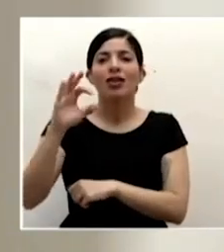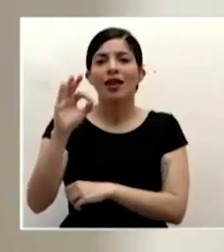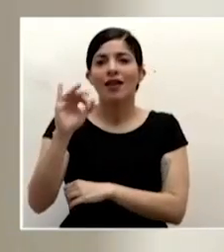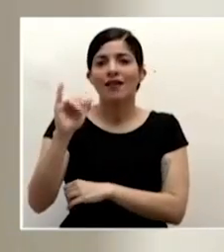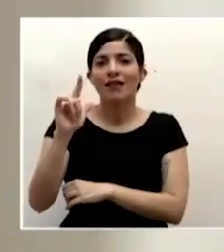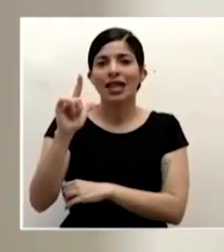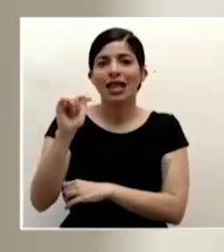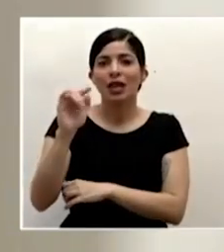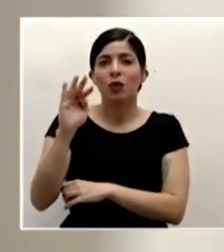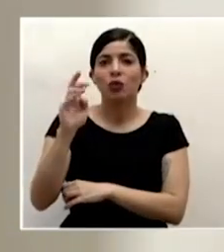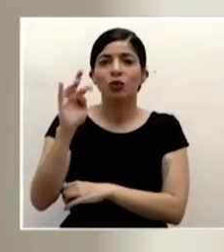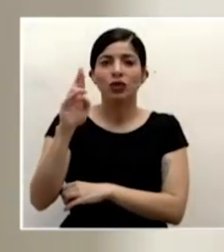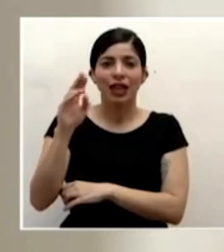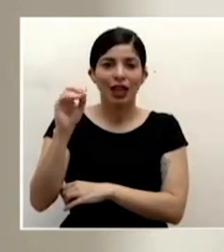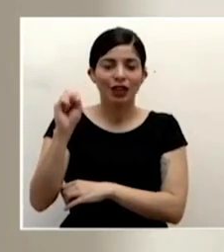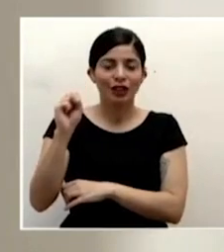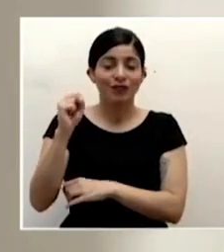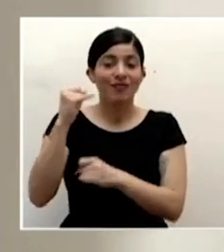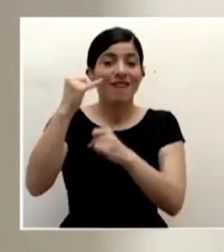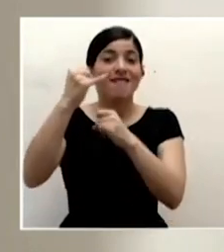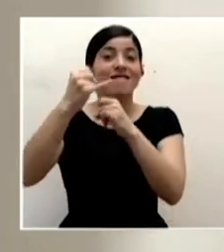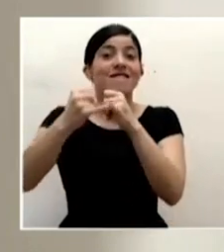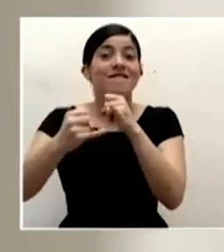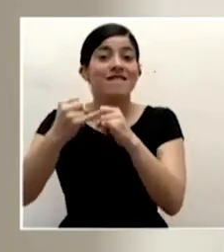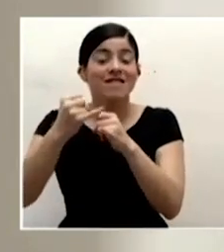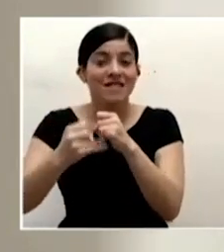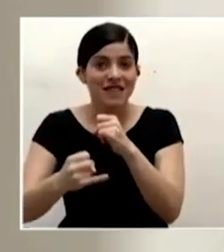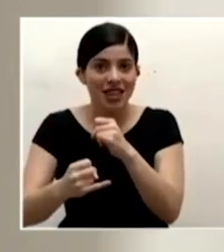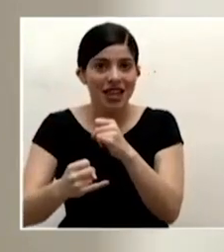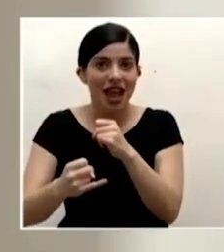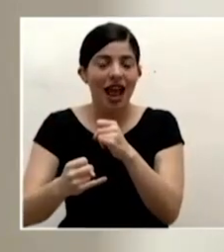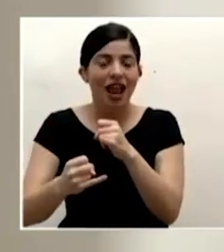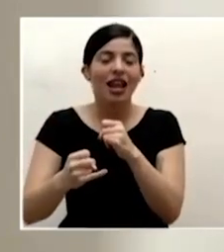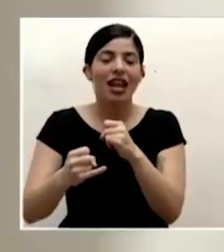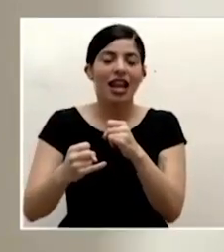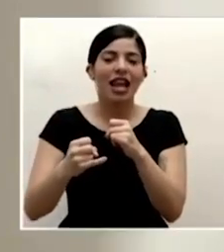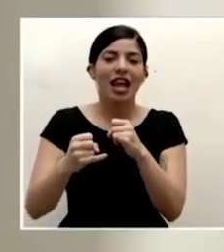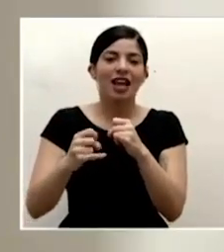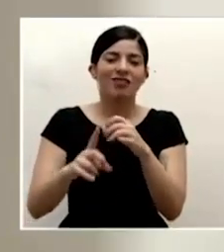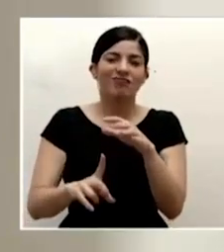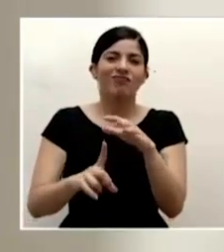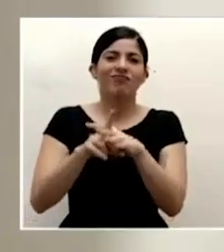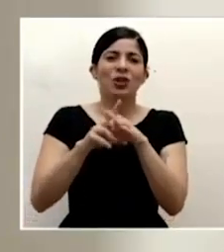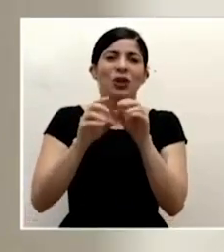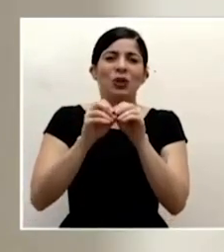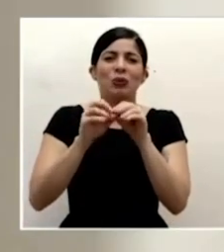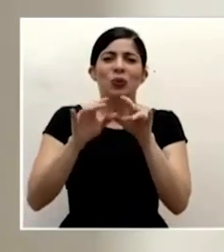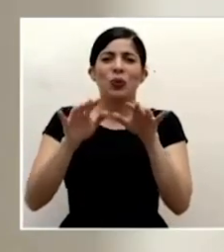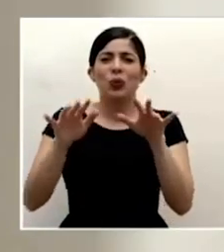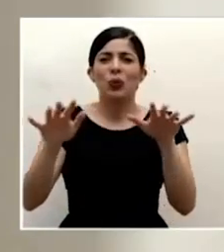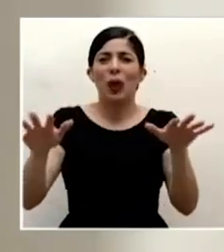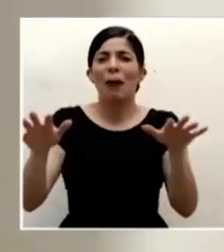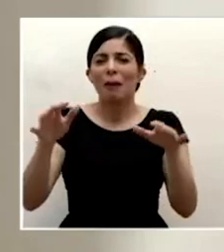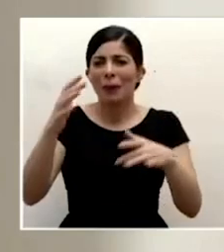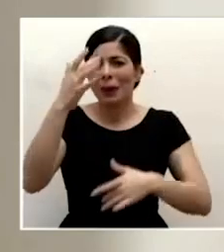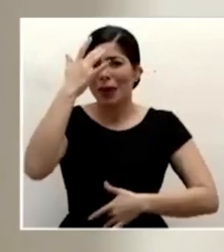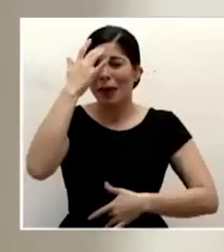cuyo final desenlazó con un brote de una epidemia de cólera